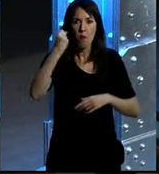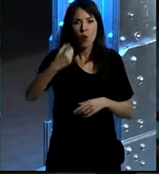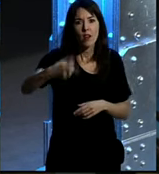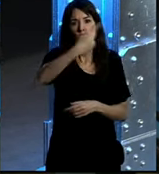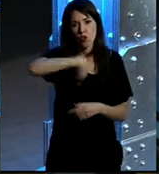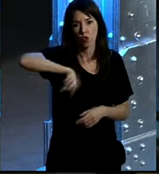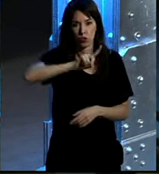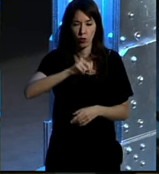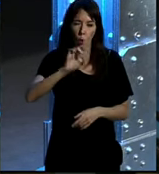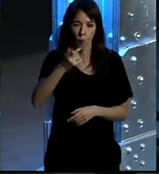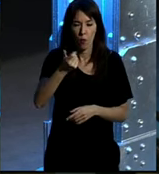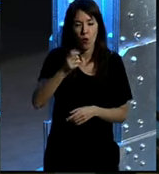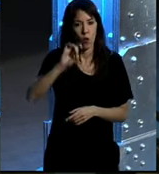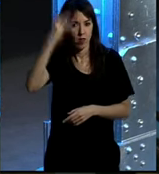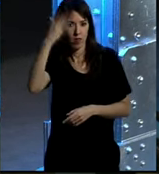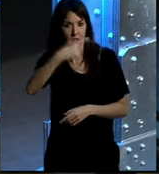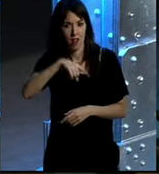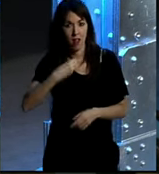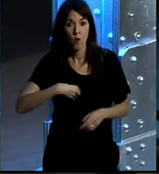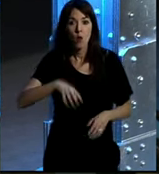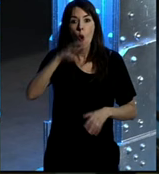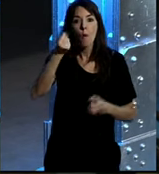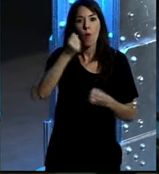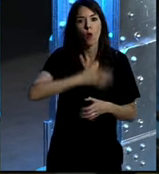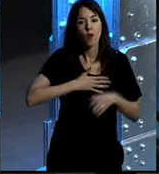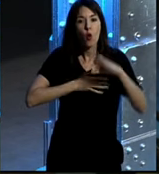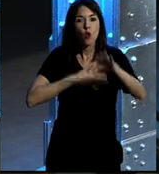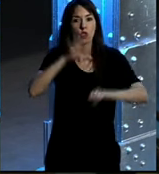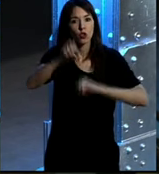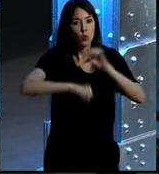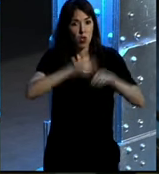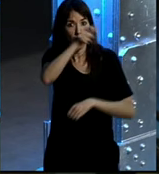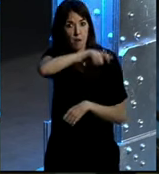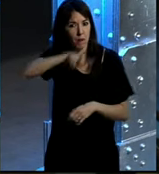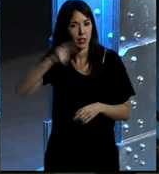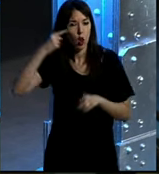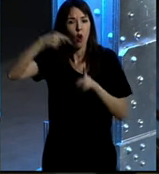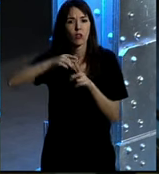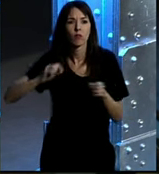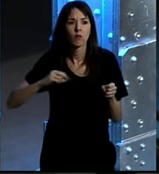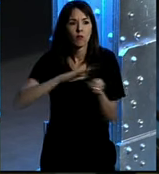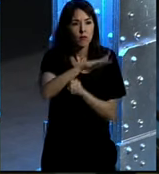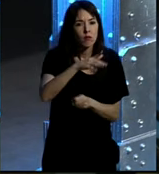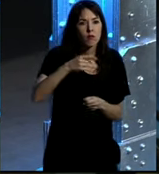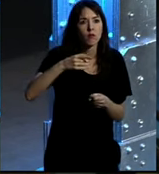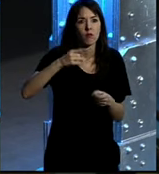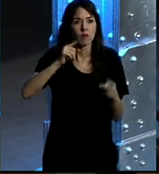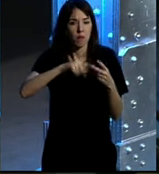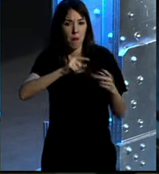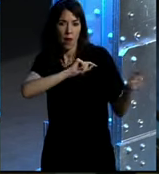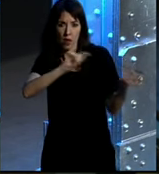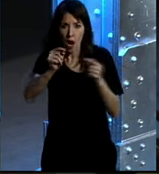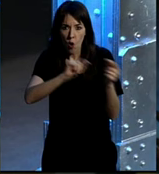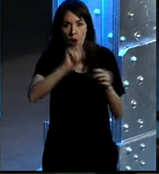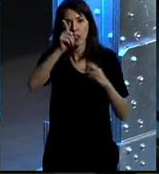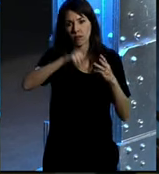¿no? Un poco la misma idea, el poder que tienen los consumidores, los individuos, para influenciar, para dialogar y para hacer